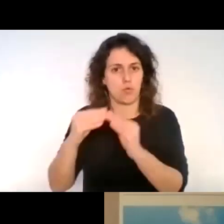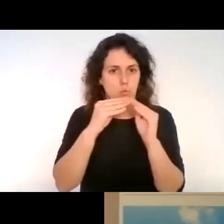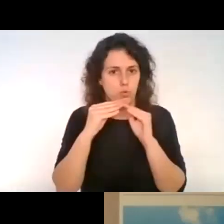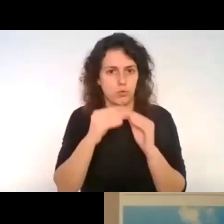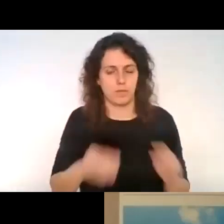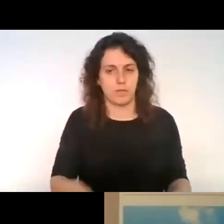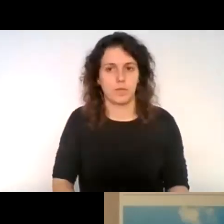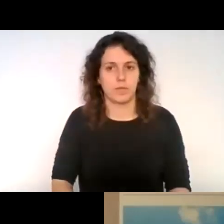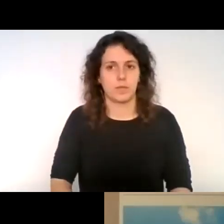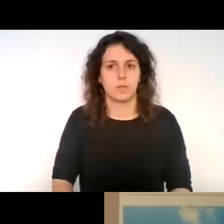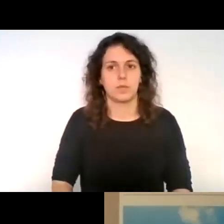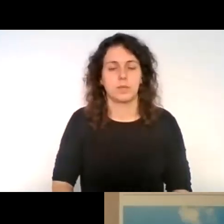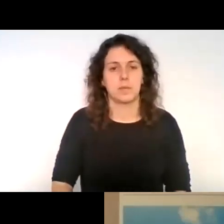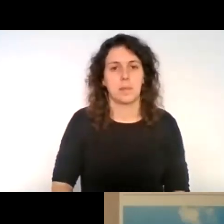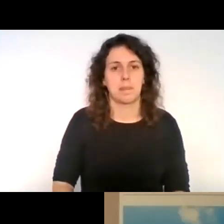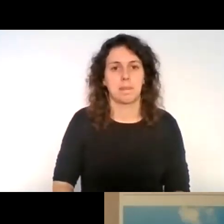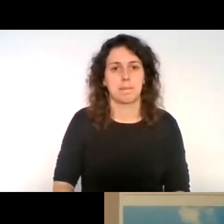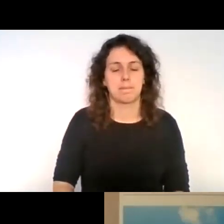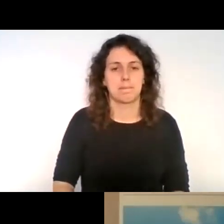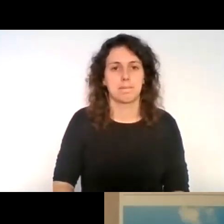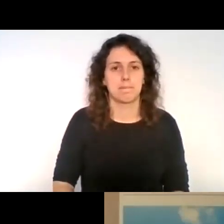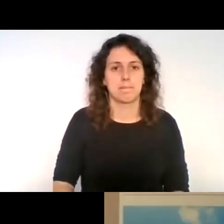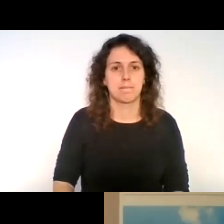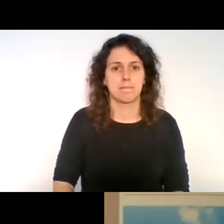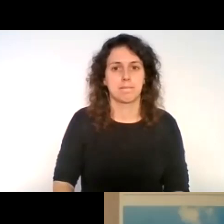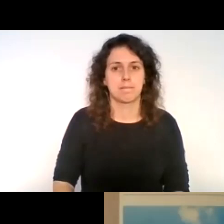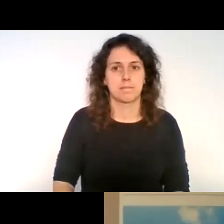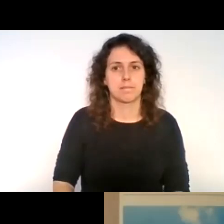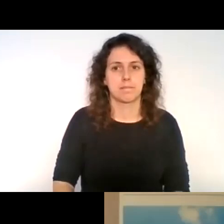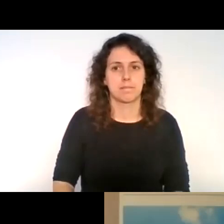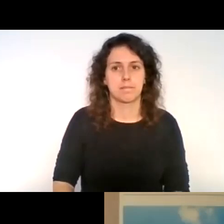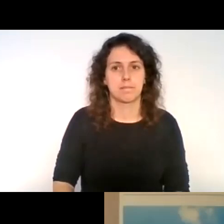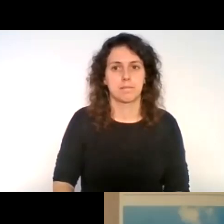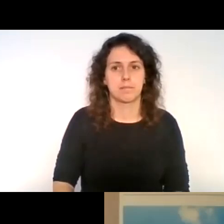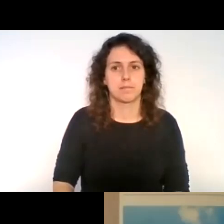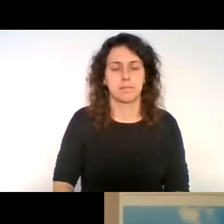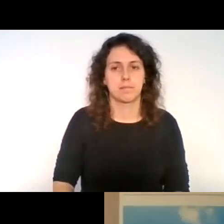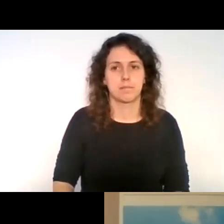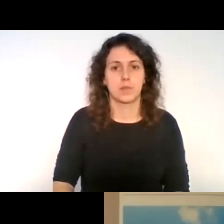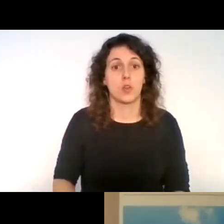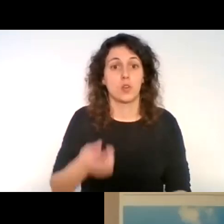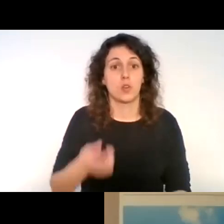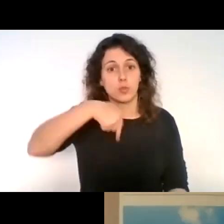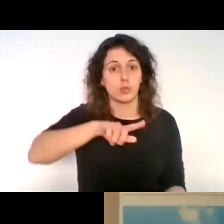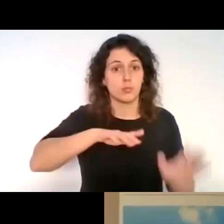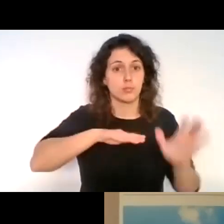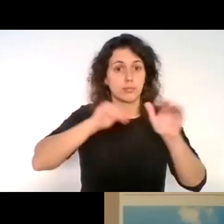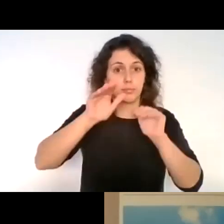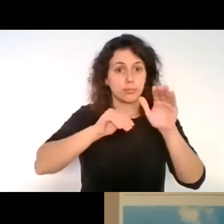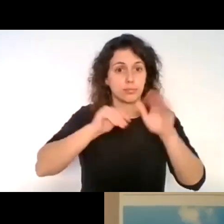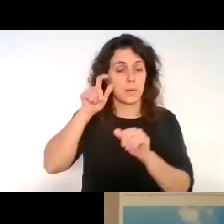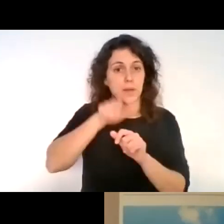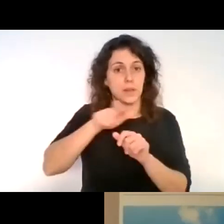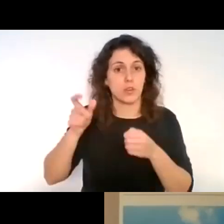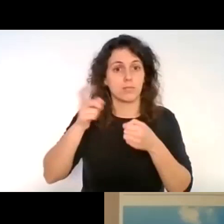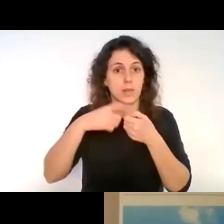¿cómo llegamos a alcanzar a nuestro personal objetivo para que participen en estas